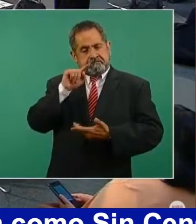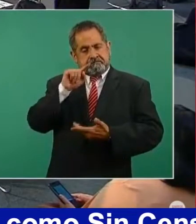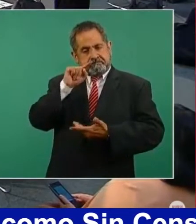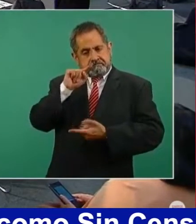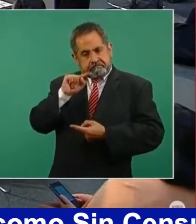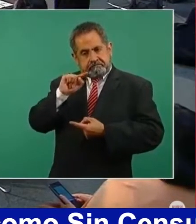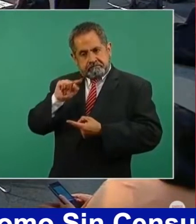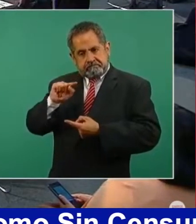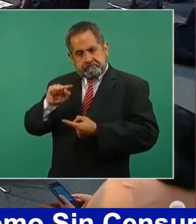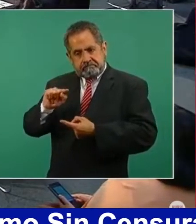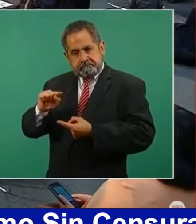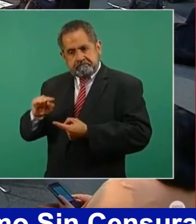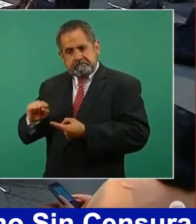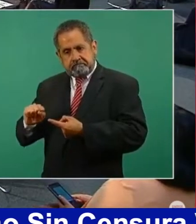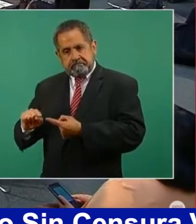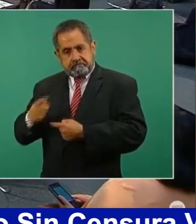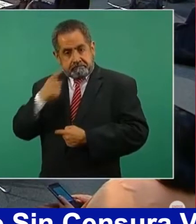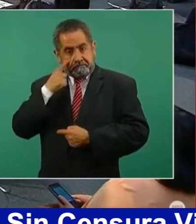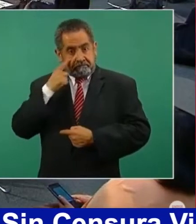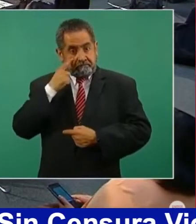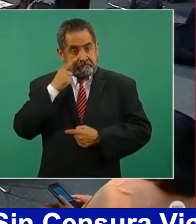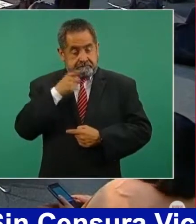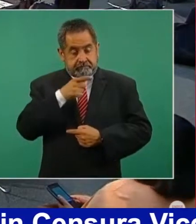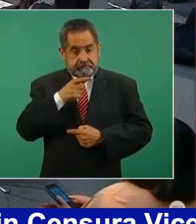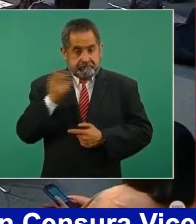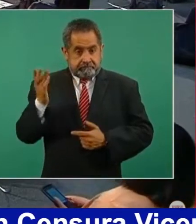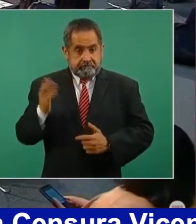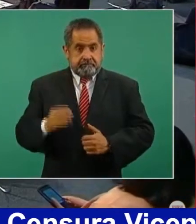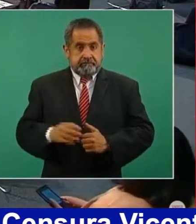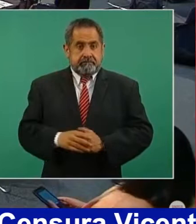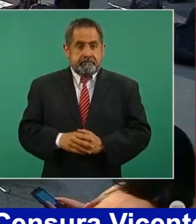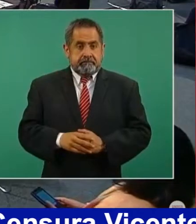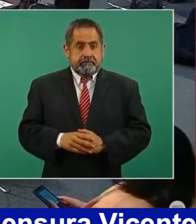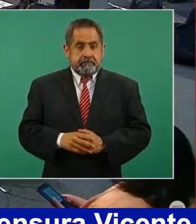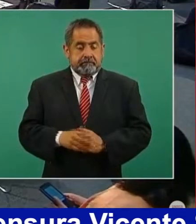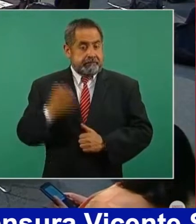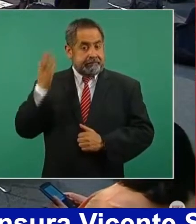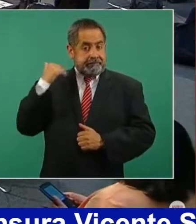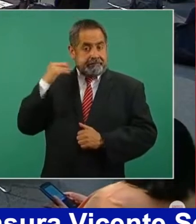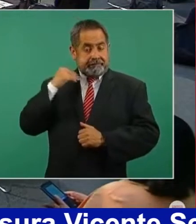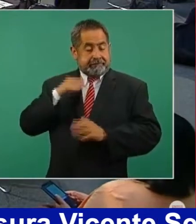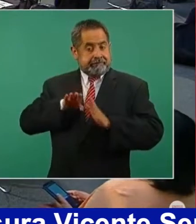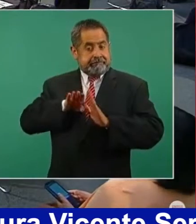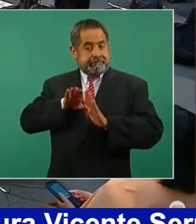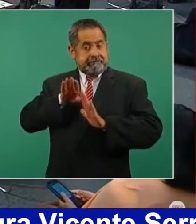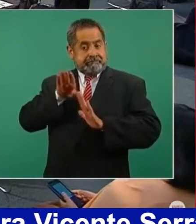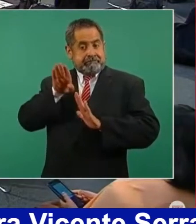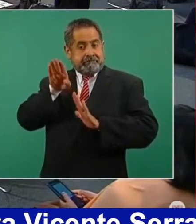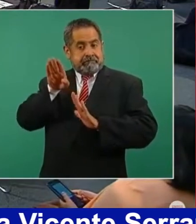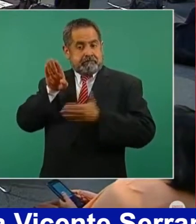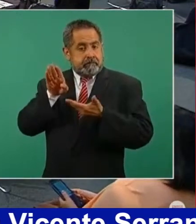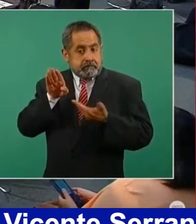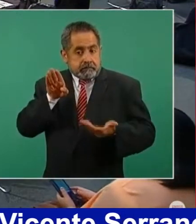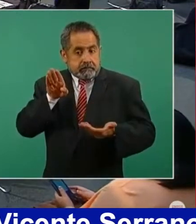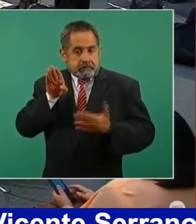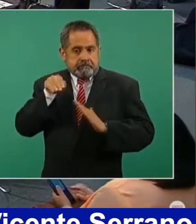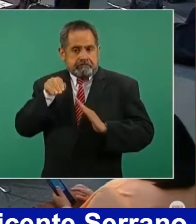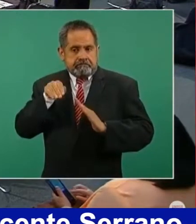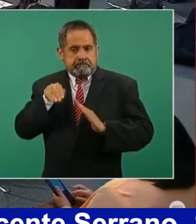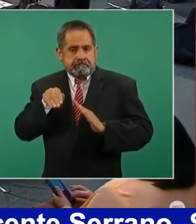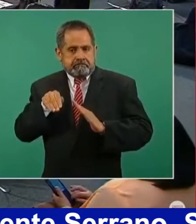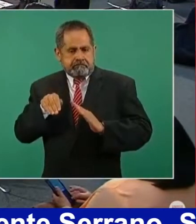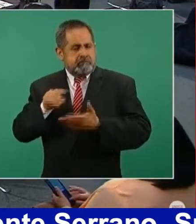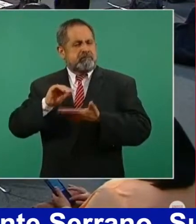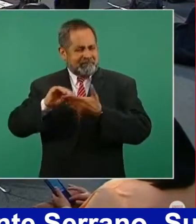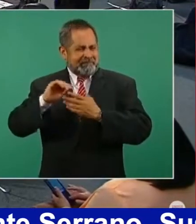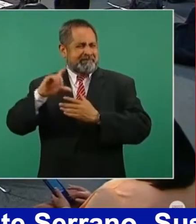Miren la tendencia y ahora sigue estando